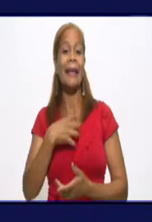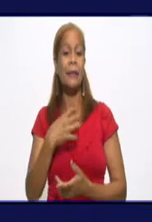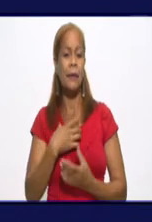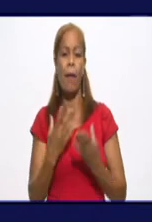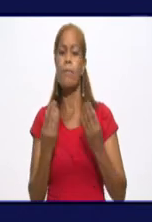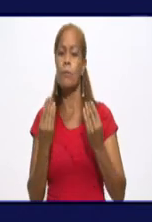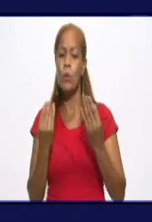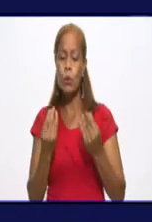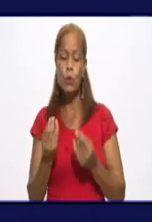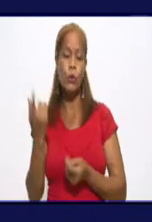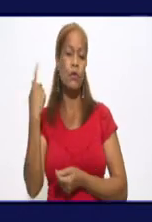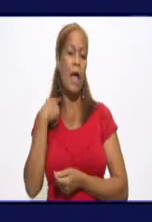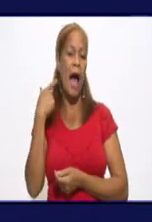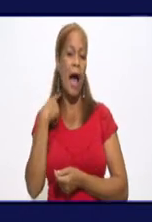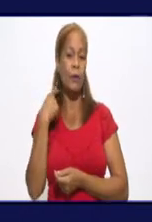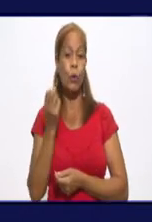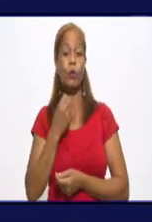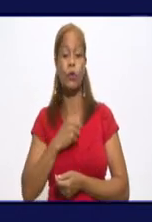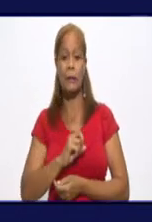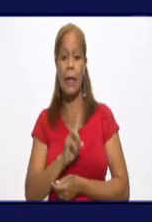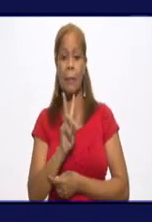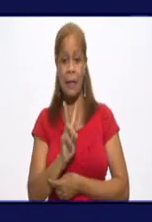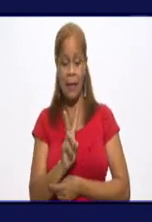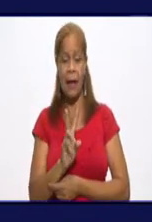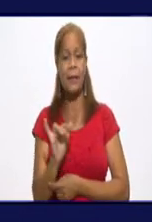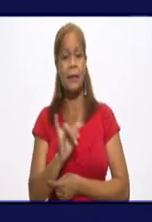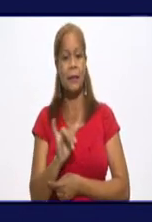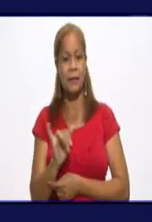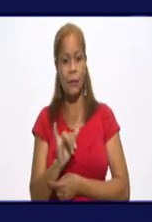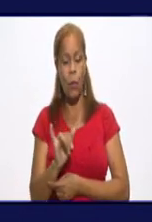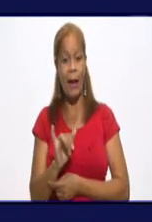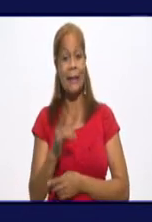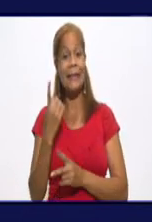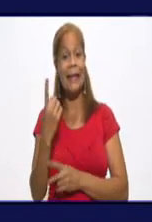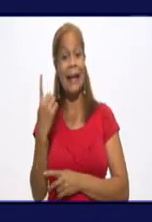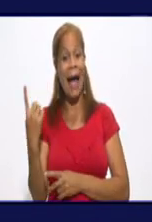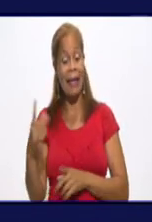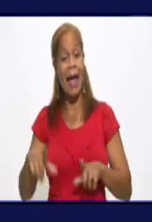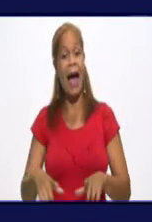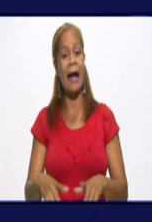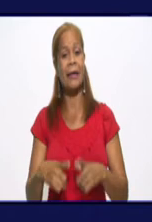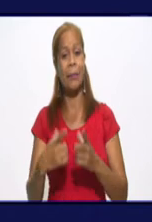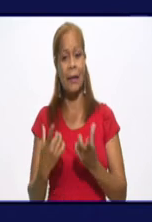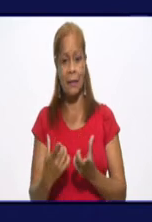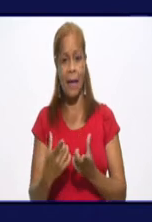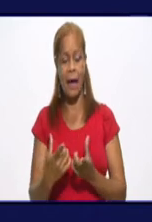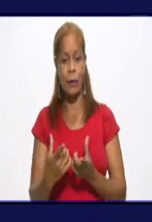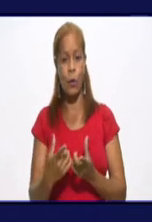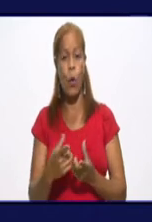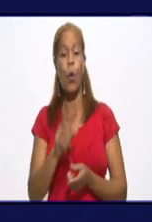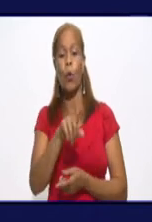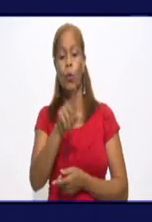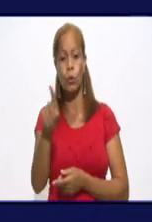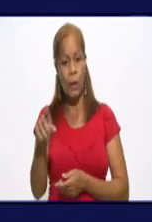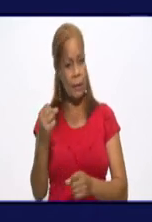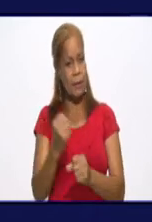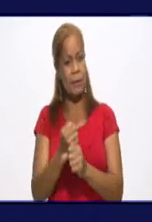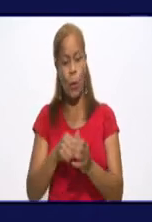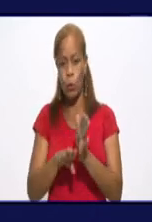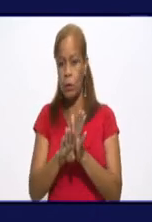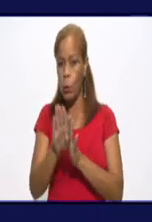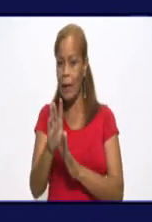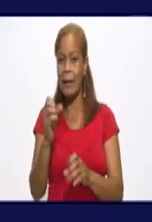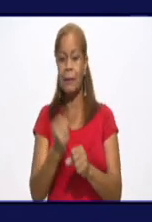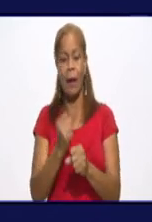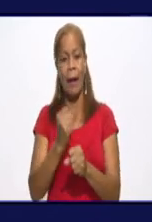aniversarios, y en cada uno de esos aniversarios, ustedes estarán a la altura de cada momento histórico, y